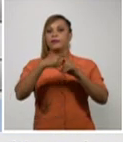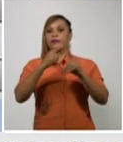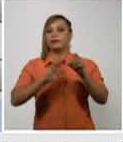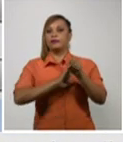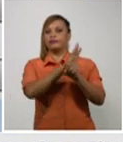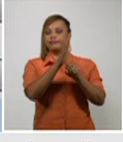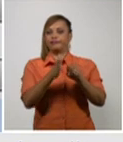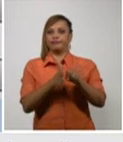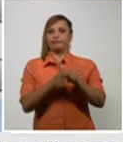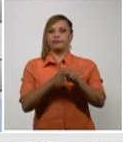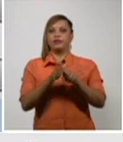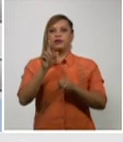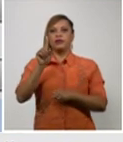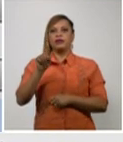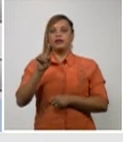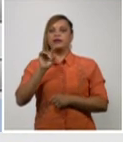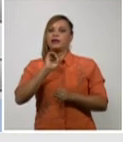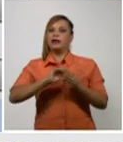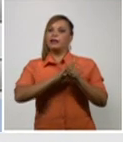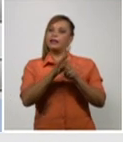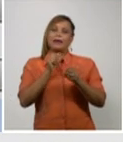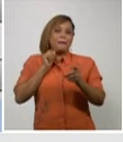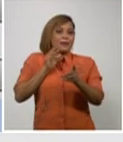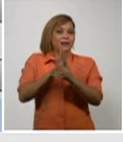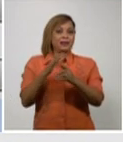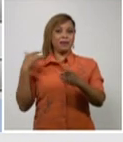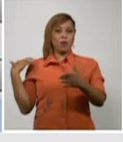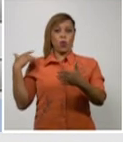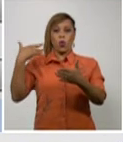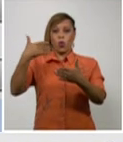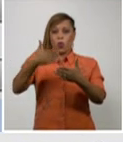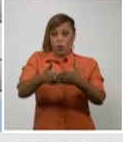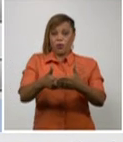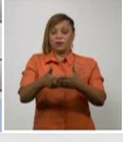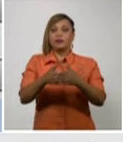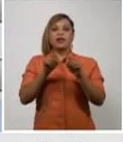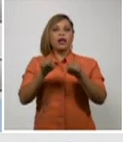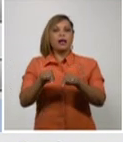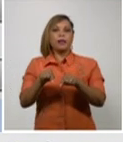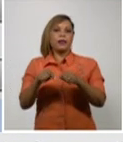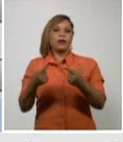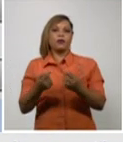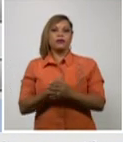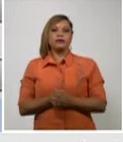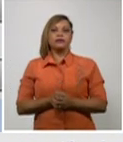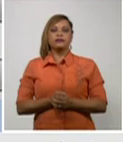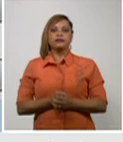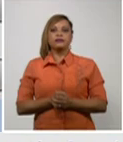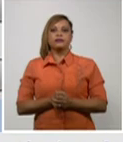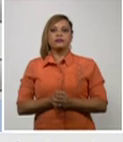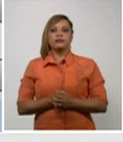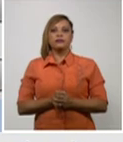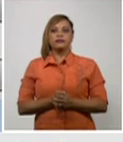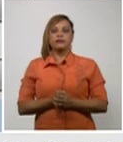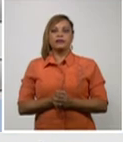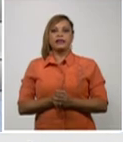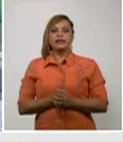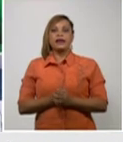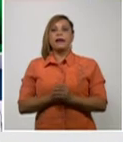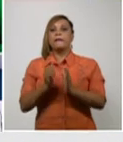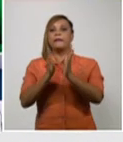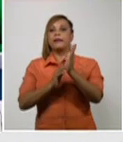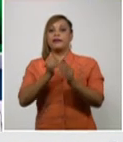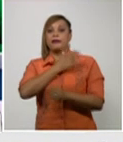-19 desde que comenzamos a diagnosticar casos en marzo del año pasado